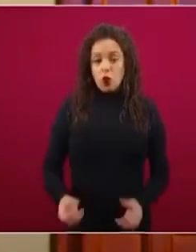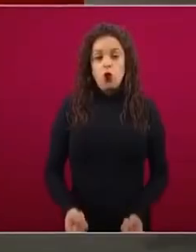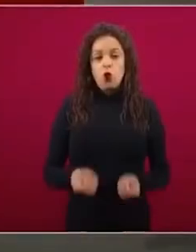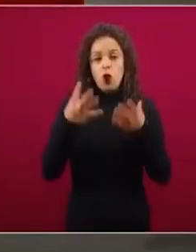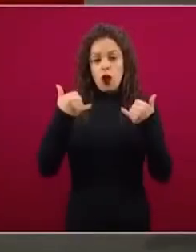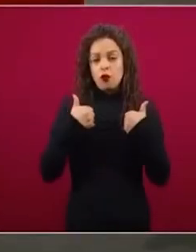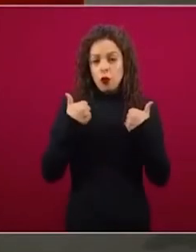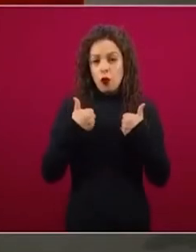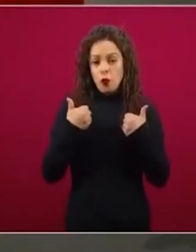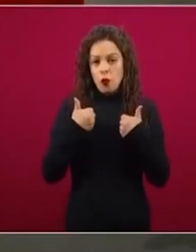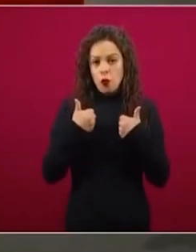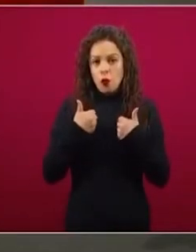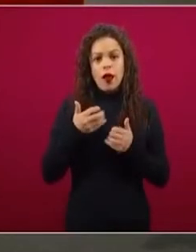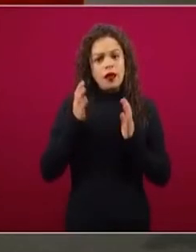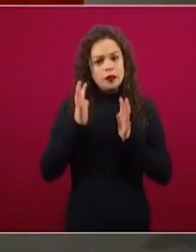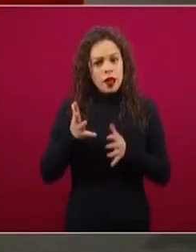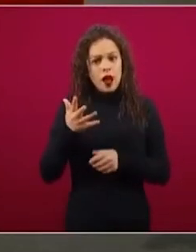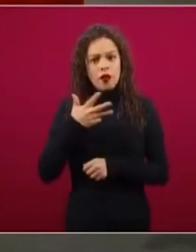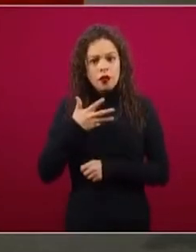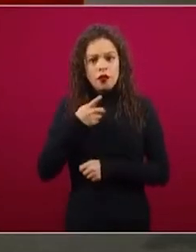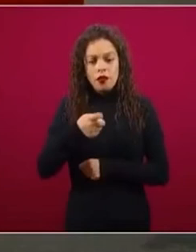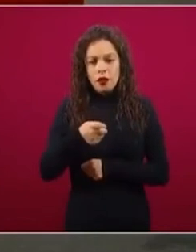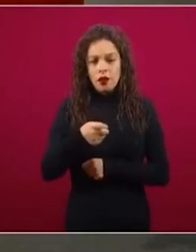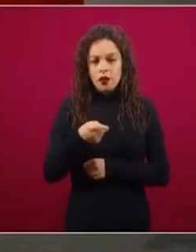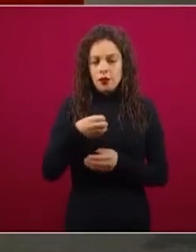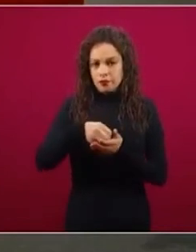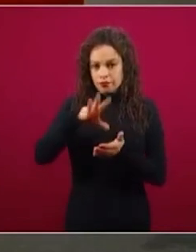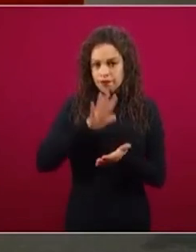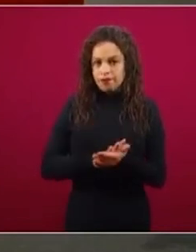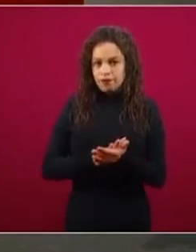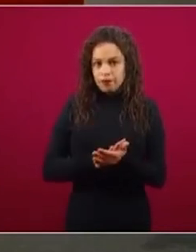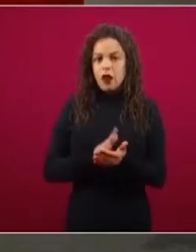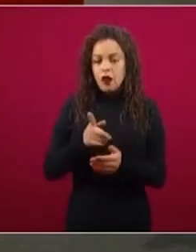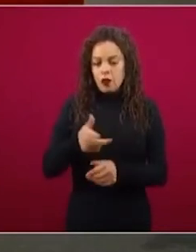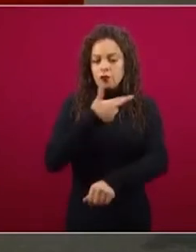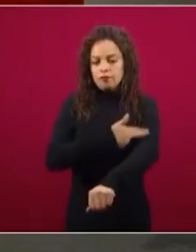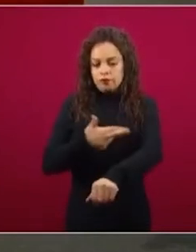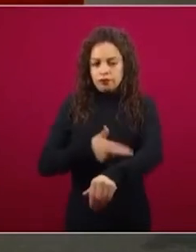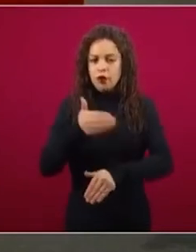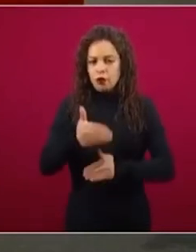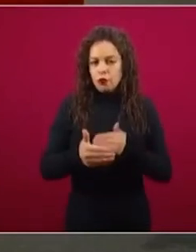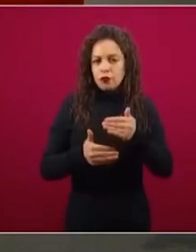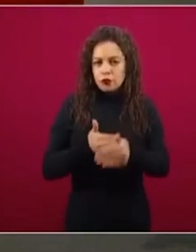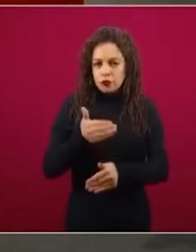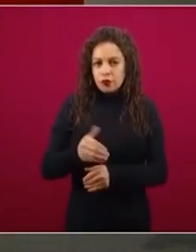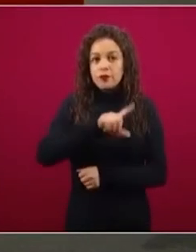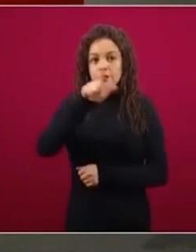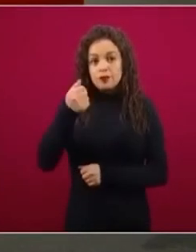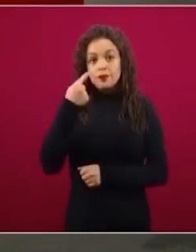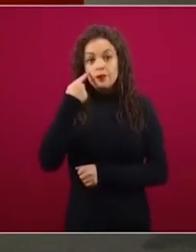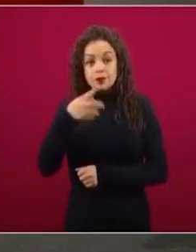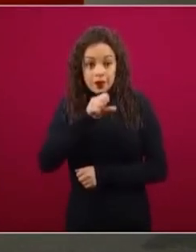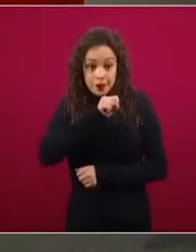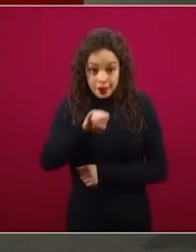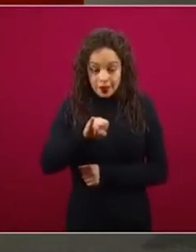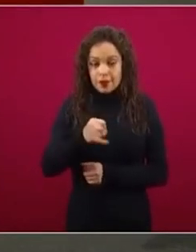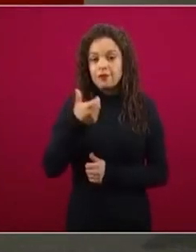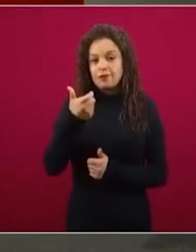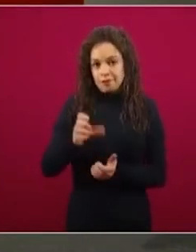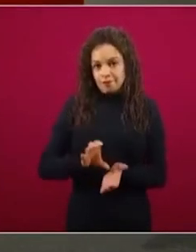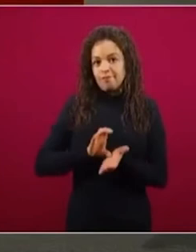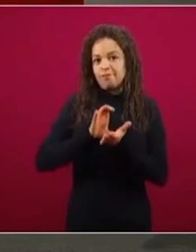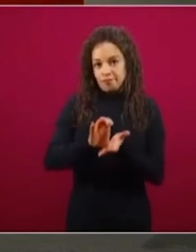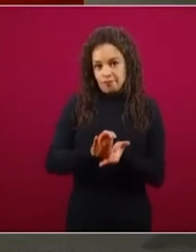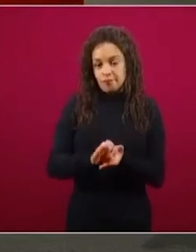este proceso y ya van a poder recibir su apoyo de manera directa, como estamos en esta emergencia sanitaria, no podemos ir a hacer la